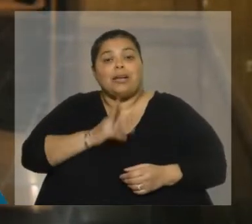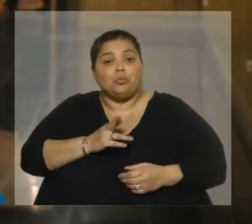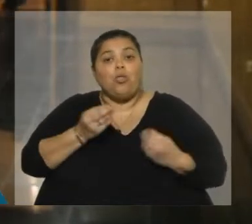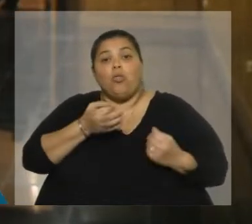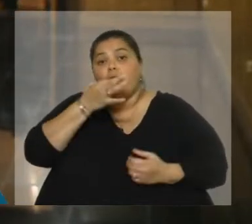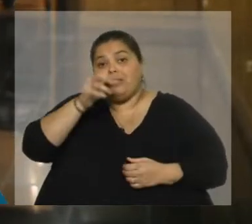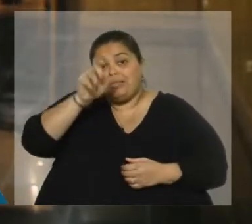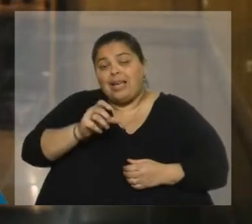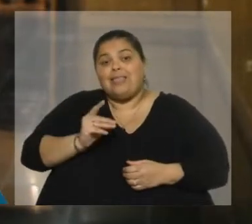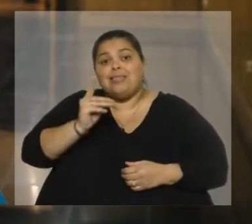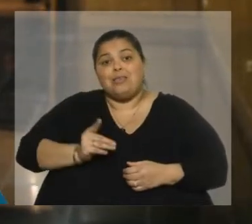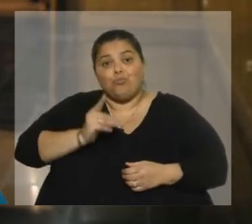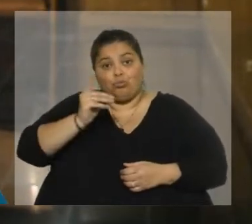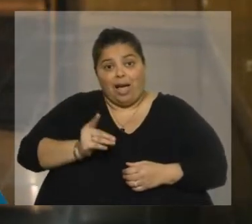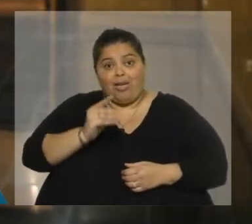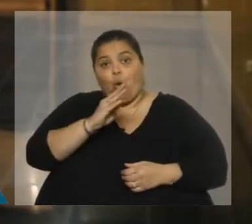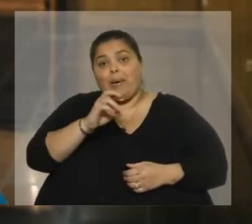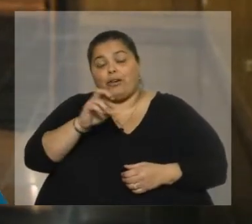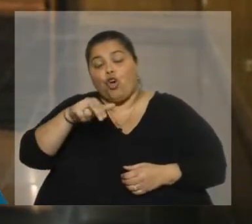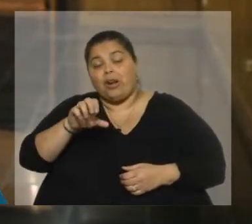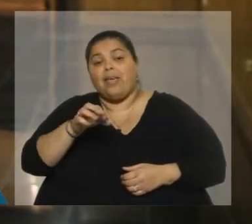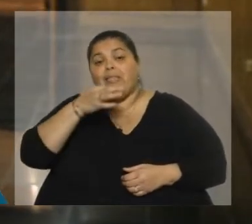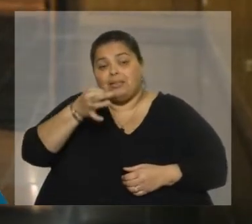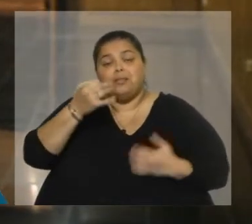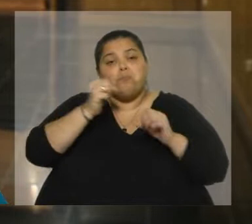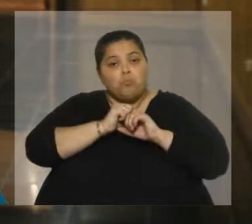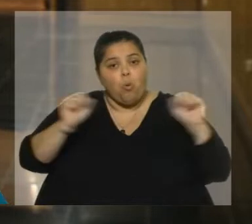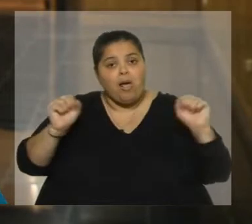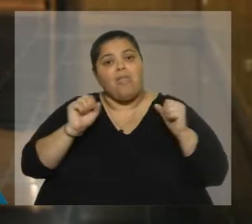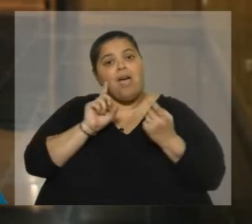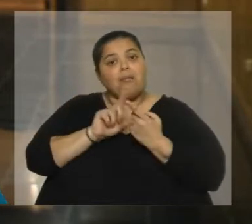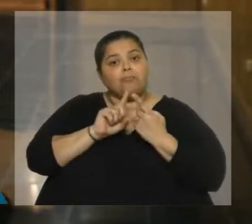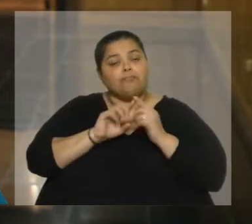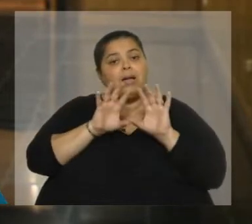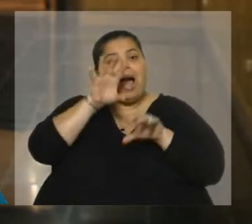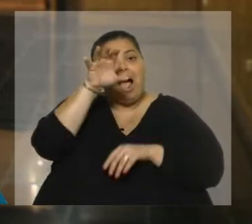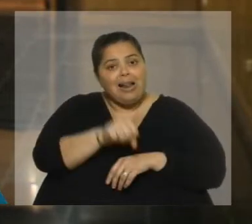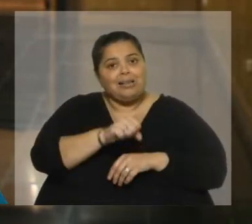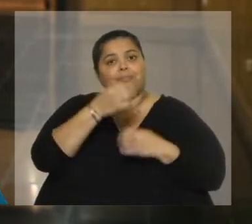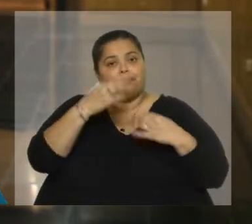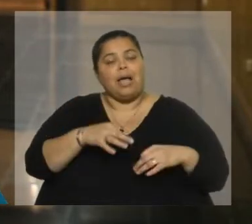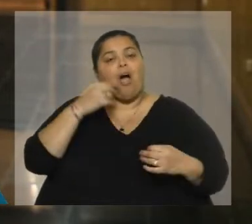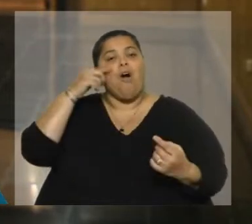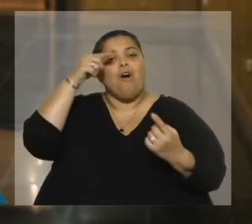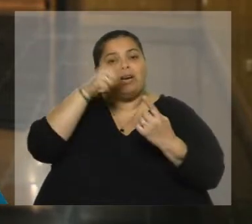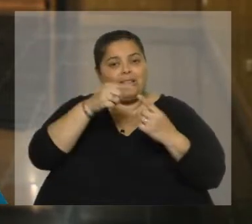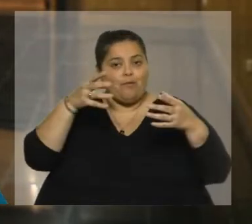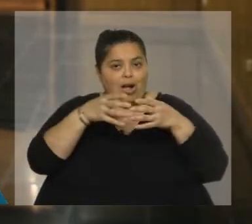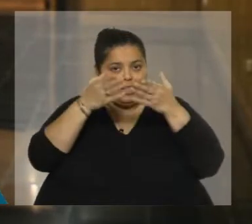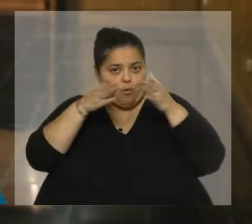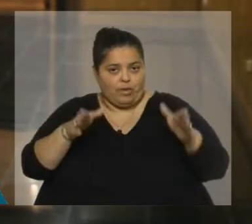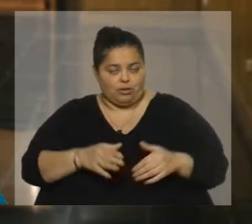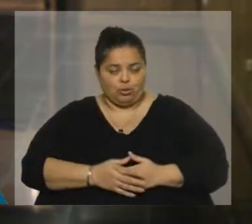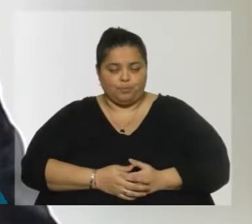diputado Álvaro Perrone, se pudieron alcanzar varios objetivos que se había trazado Cabildo Abierto para este presupuesto.